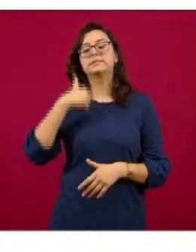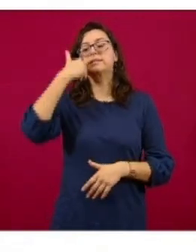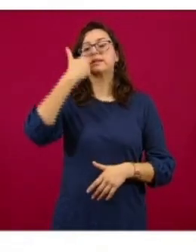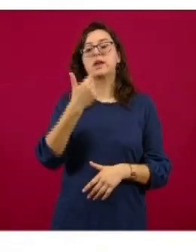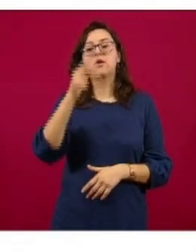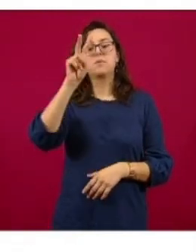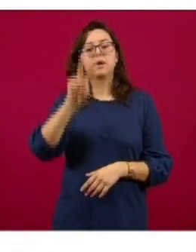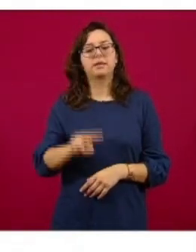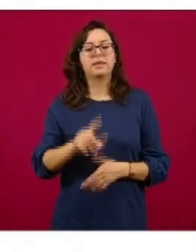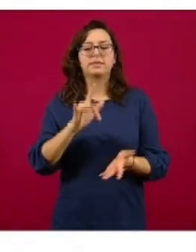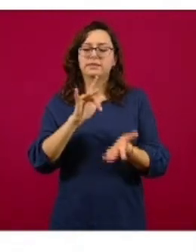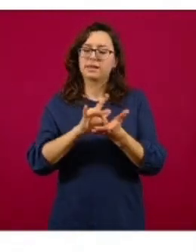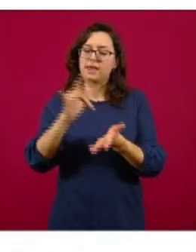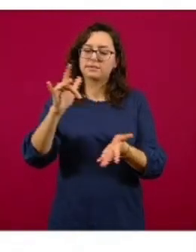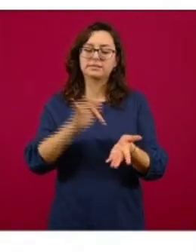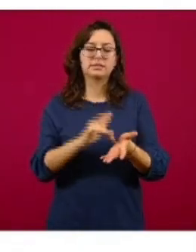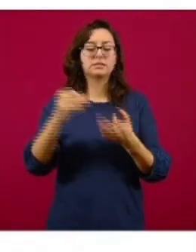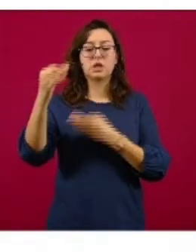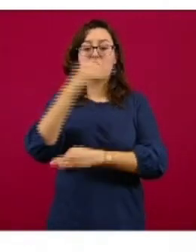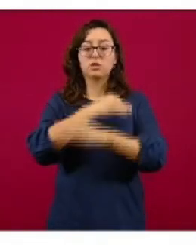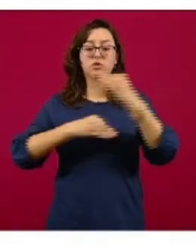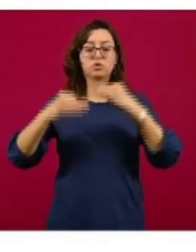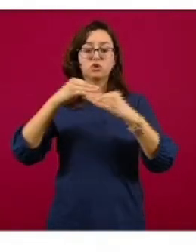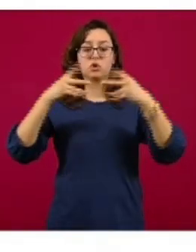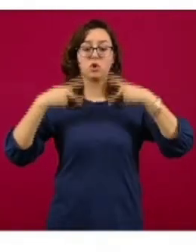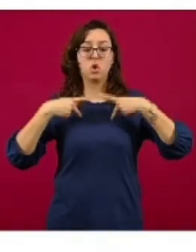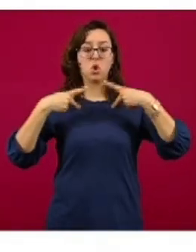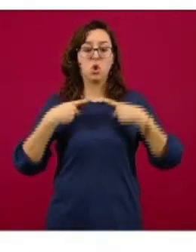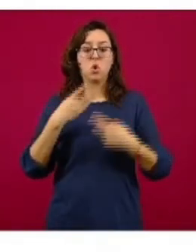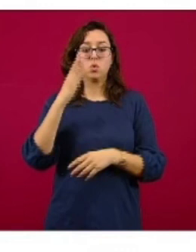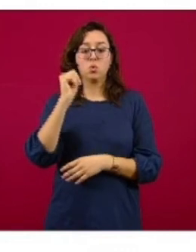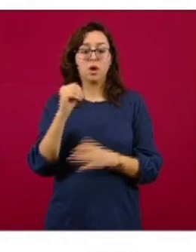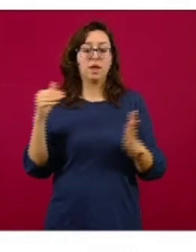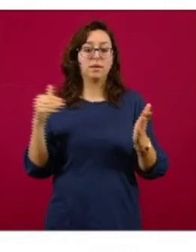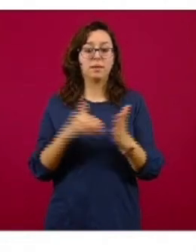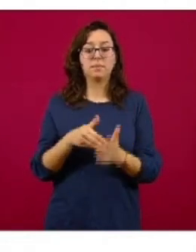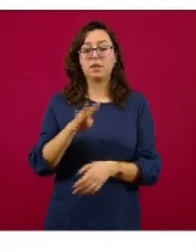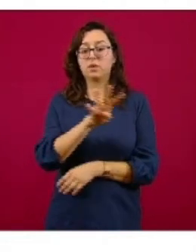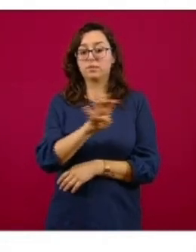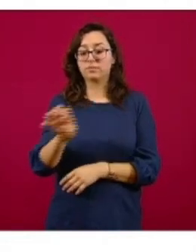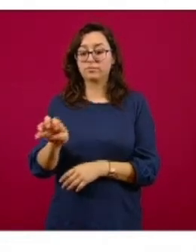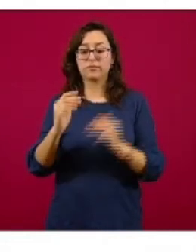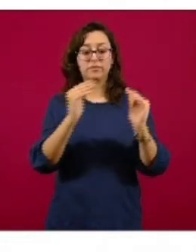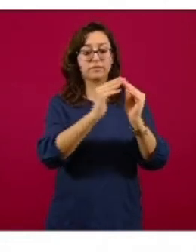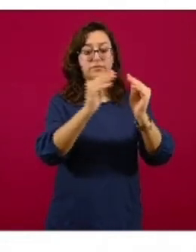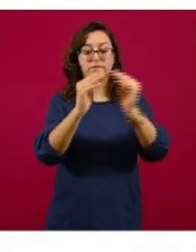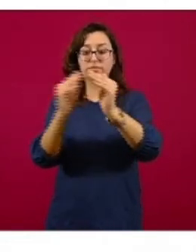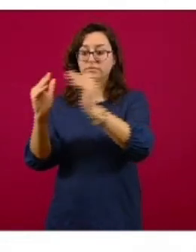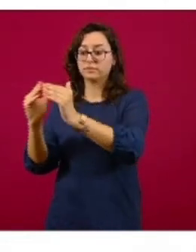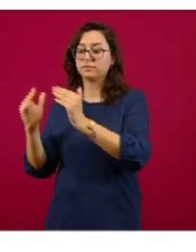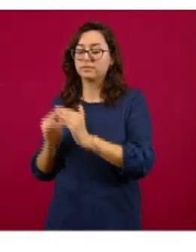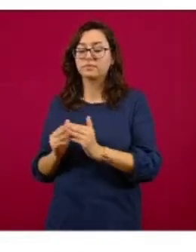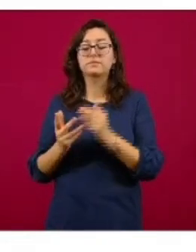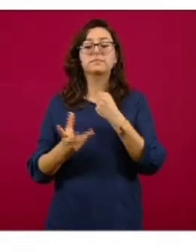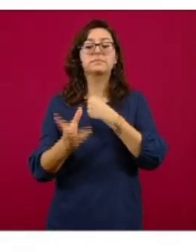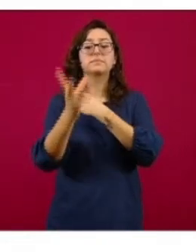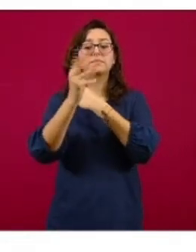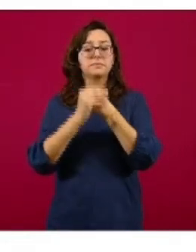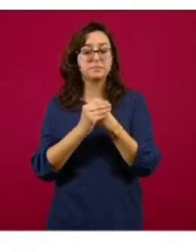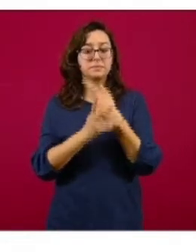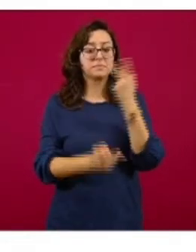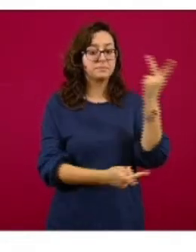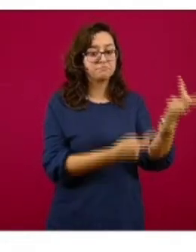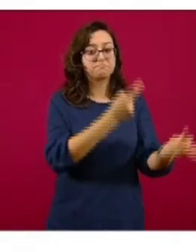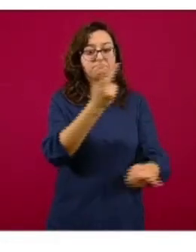a todas las personas de la población, 9.400 hogares que nos permitieron entrar a su